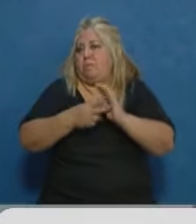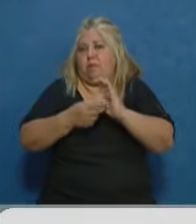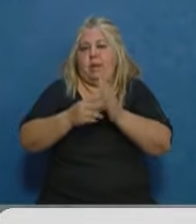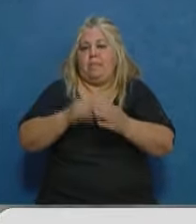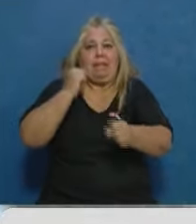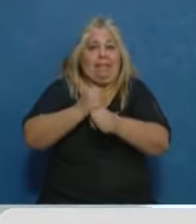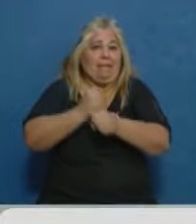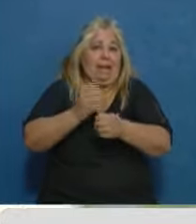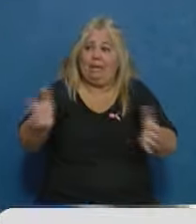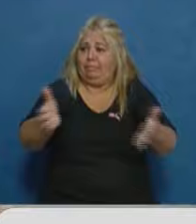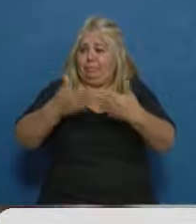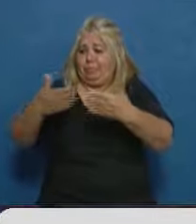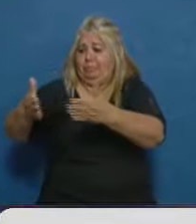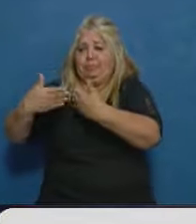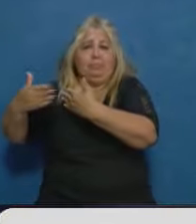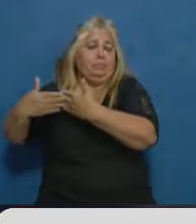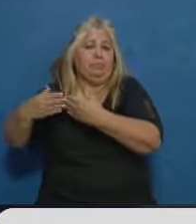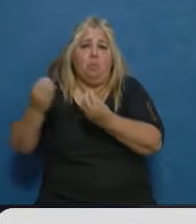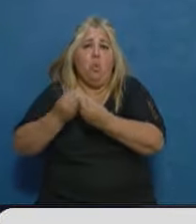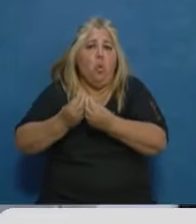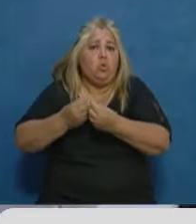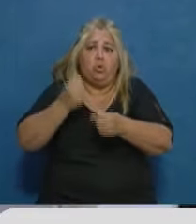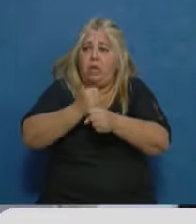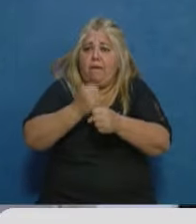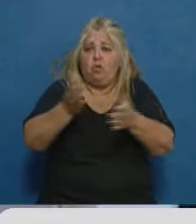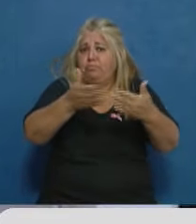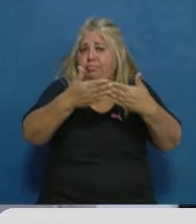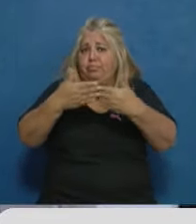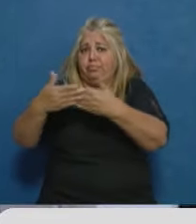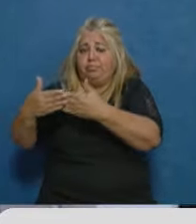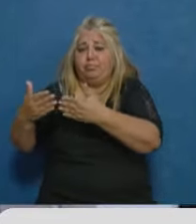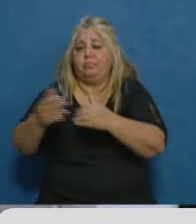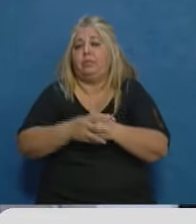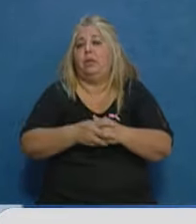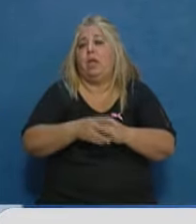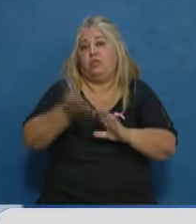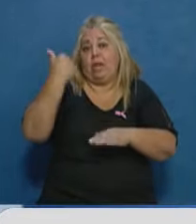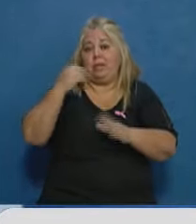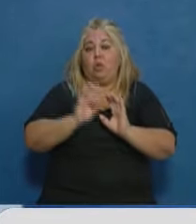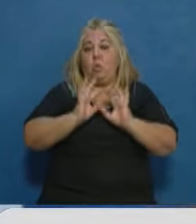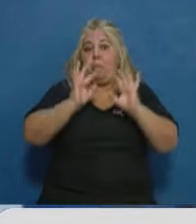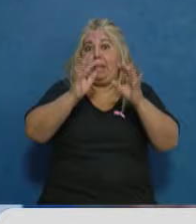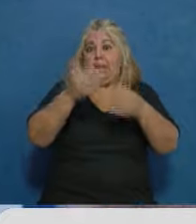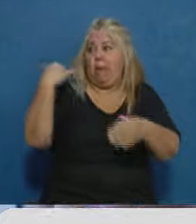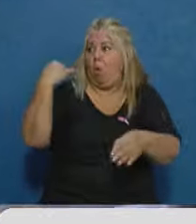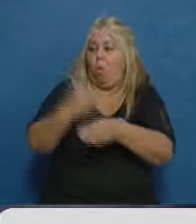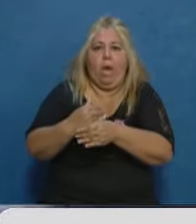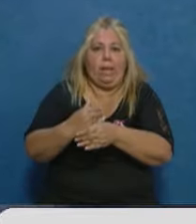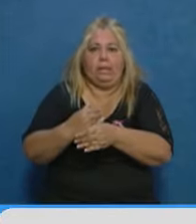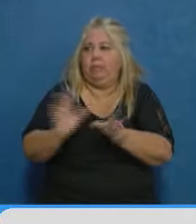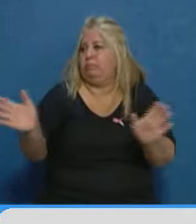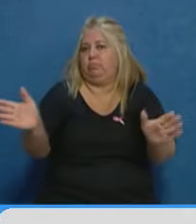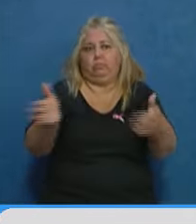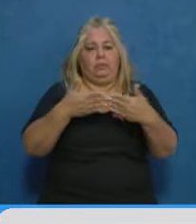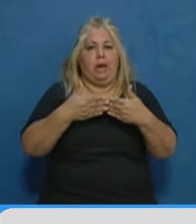directamente en muchas actividades. Las medidas se tomaron para ese inicio de la pandemia cuando estaba todo cerrado. Hoy hay muchas